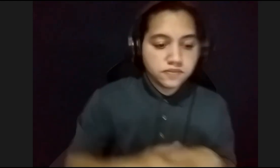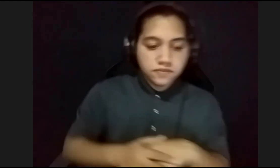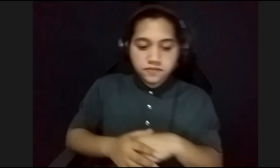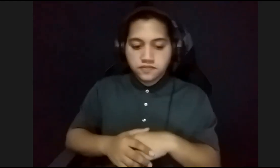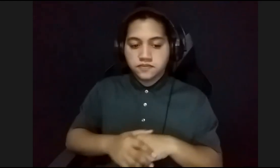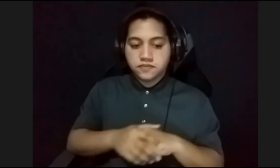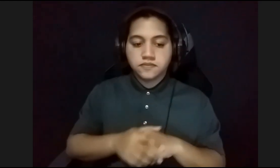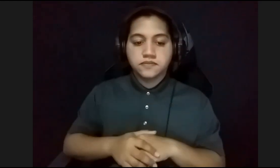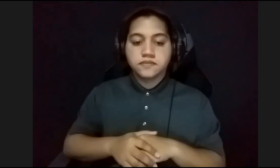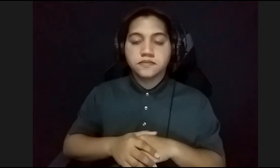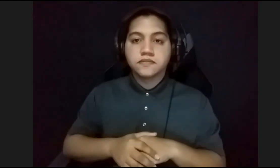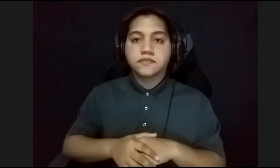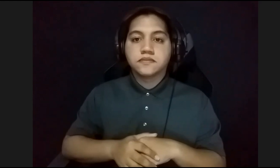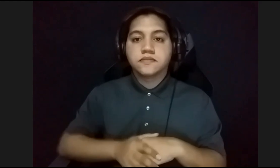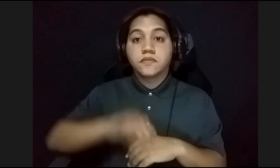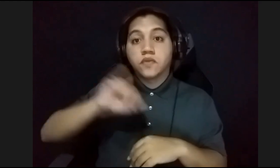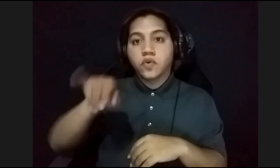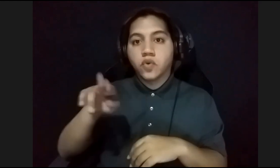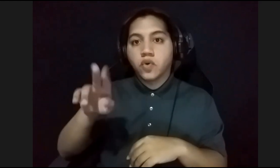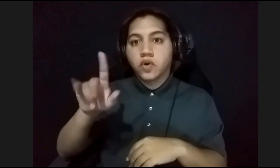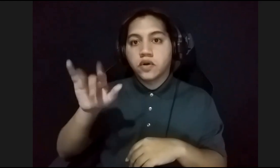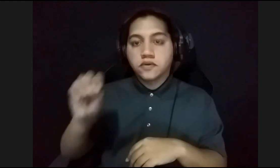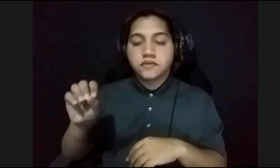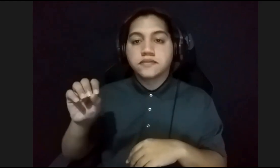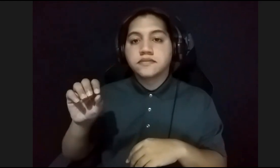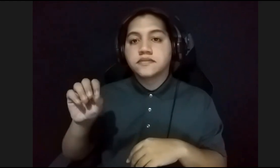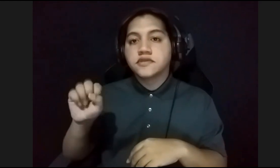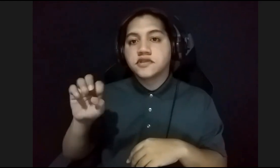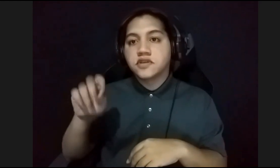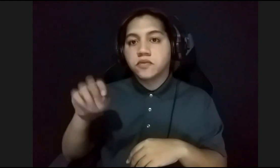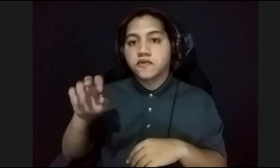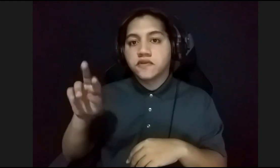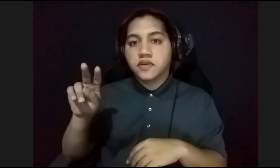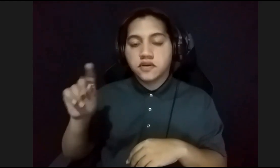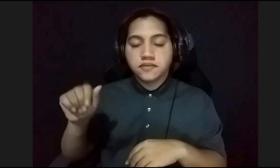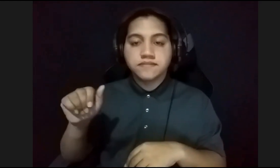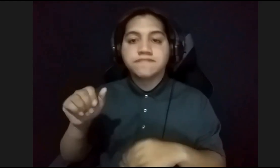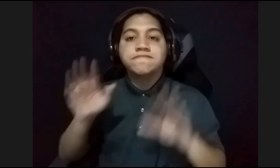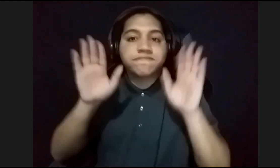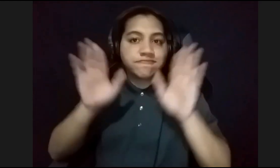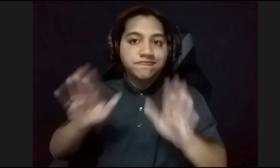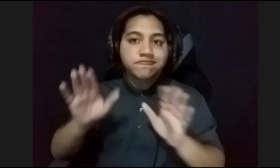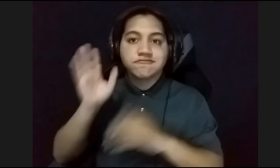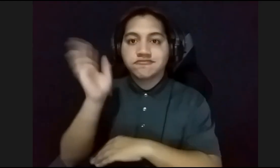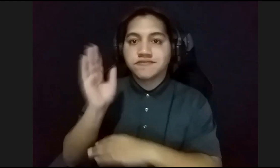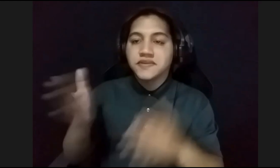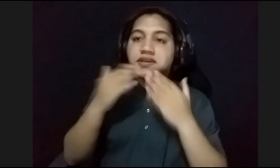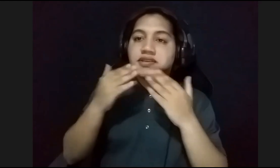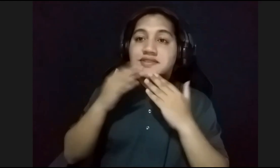De parte de Julio Sepúlveda, excelente presentación. Muchísimas gracias. Saludos desde Mayagüez. Nos envía